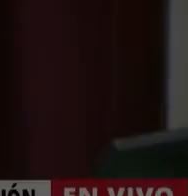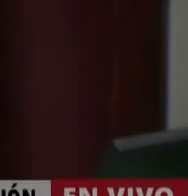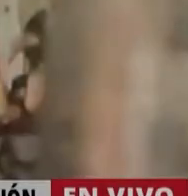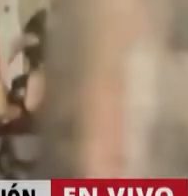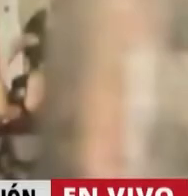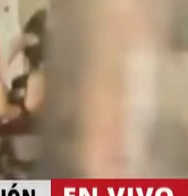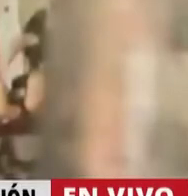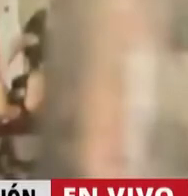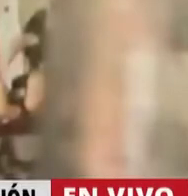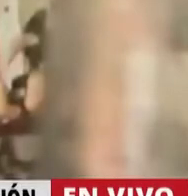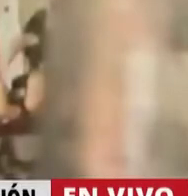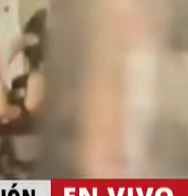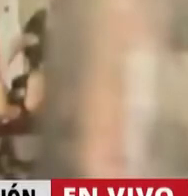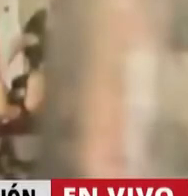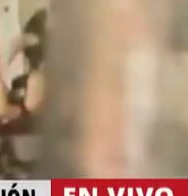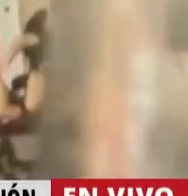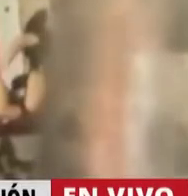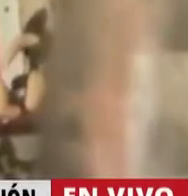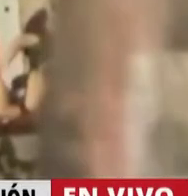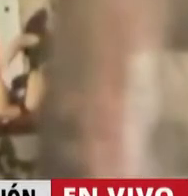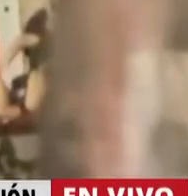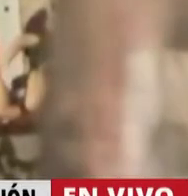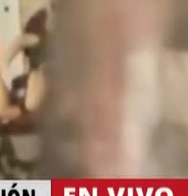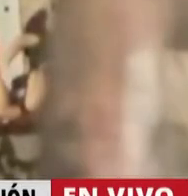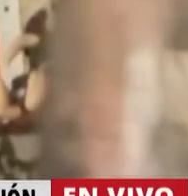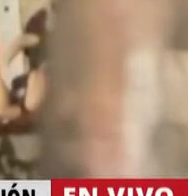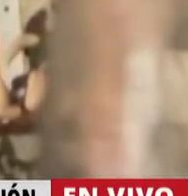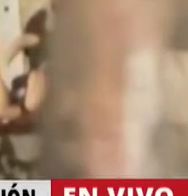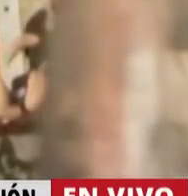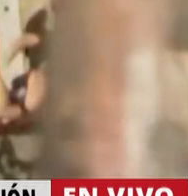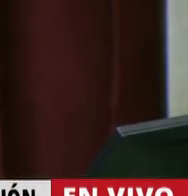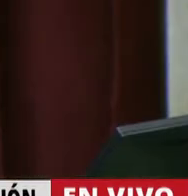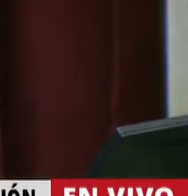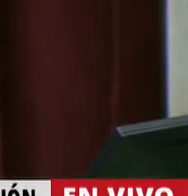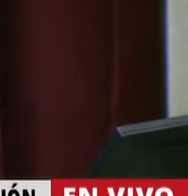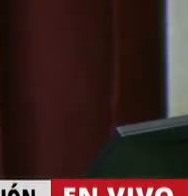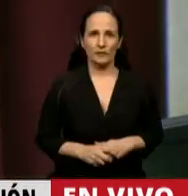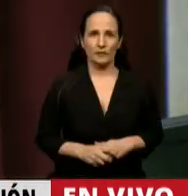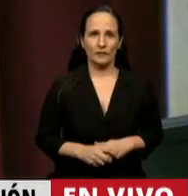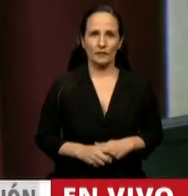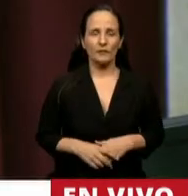Tiene en el uso de la palabra el diputado Leonardo Grosso.